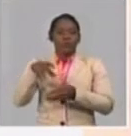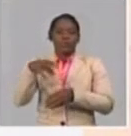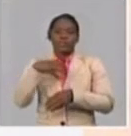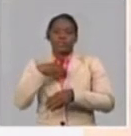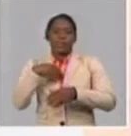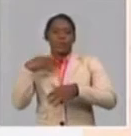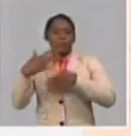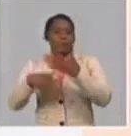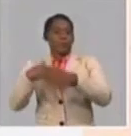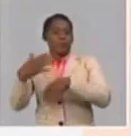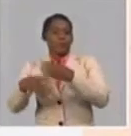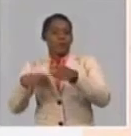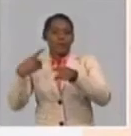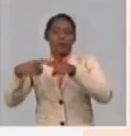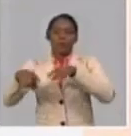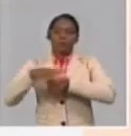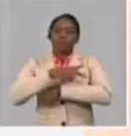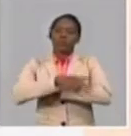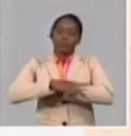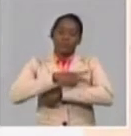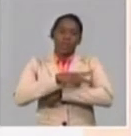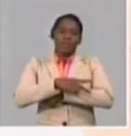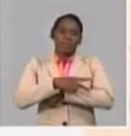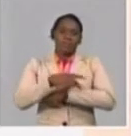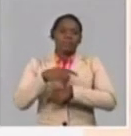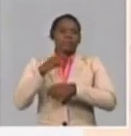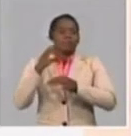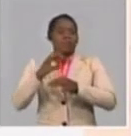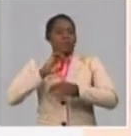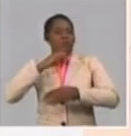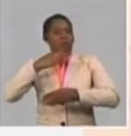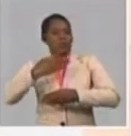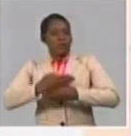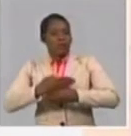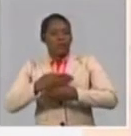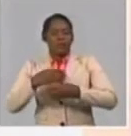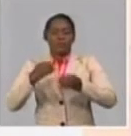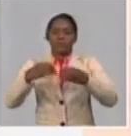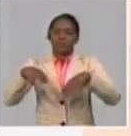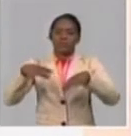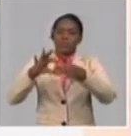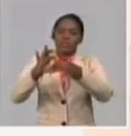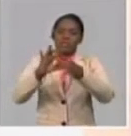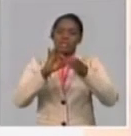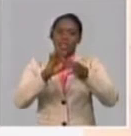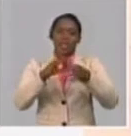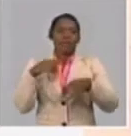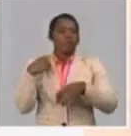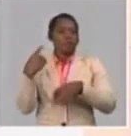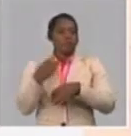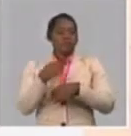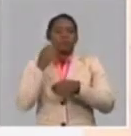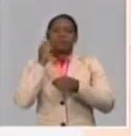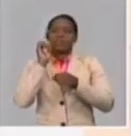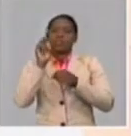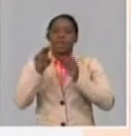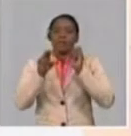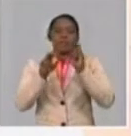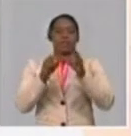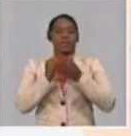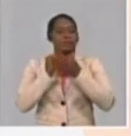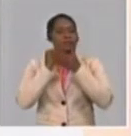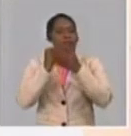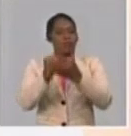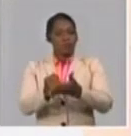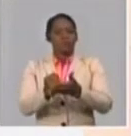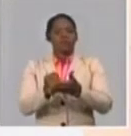de la crisis del sistema sanitario capitalista, que se refleja en un crecimiento del medio del desempleo. Datos de la OIT